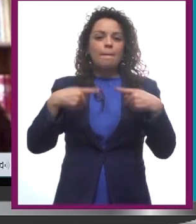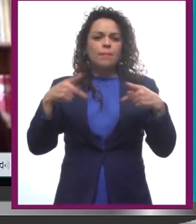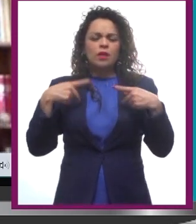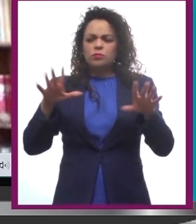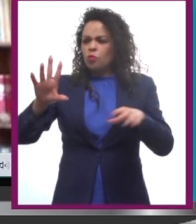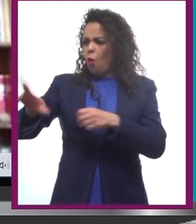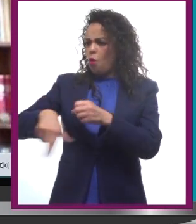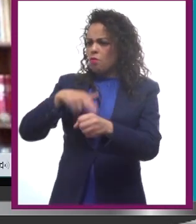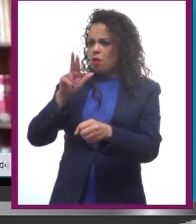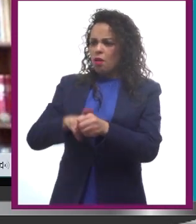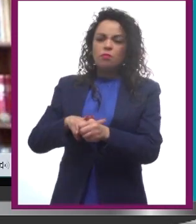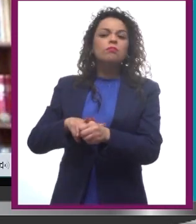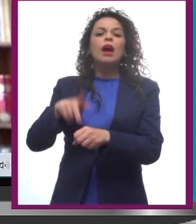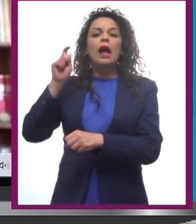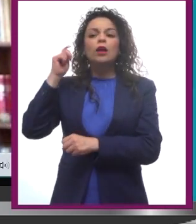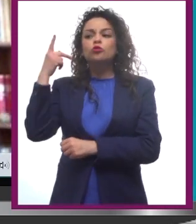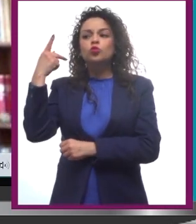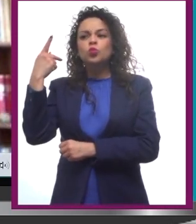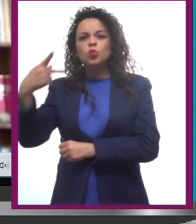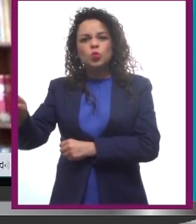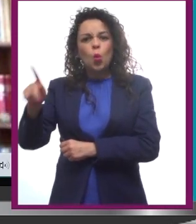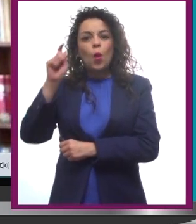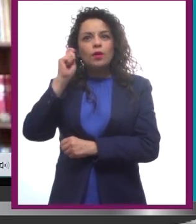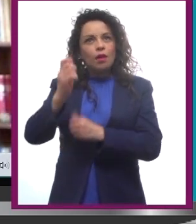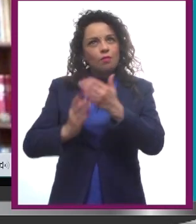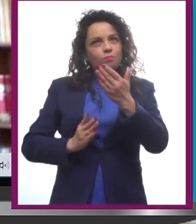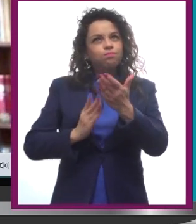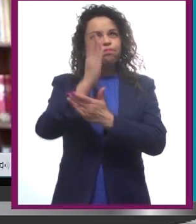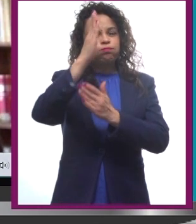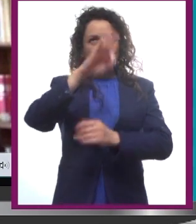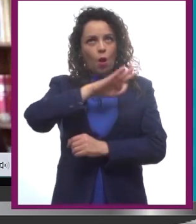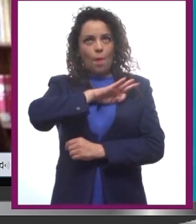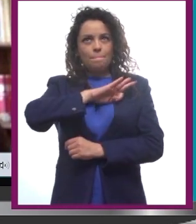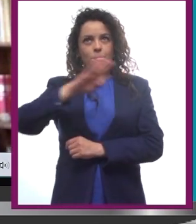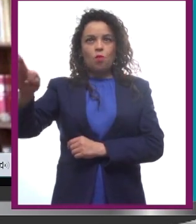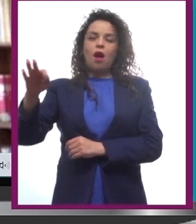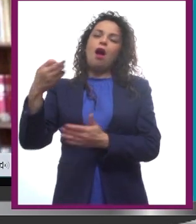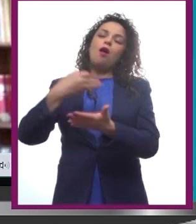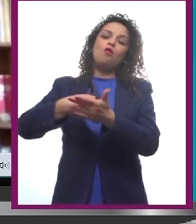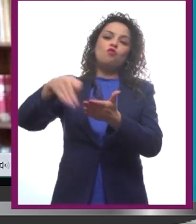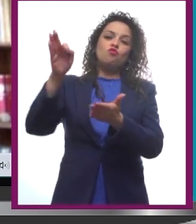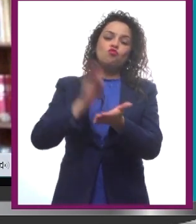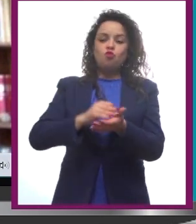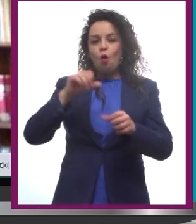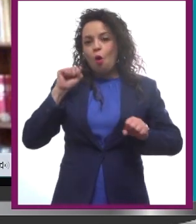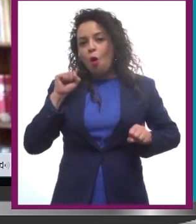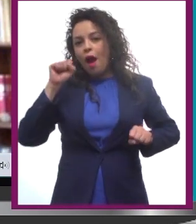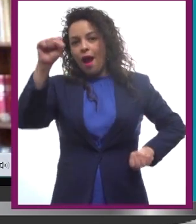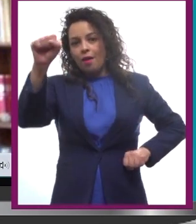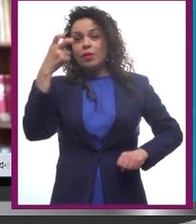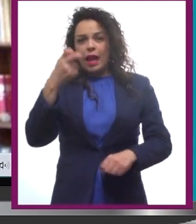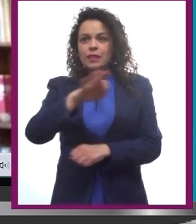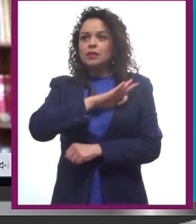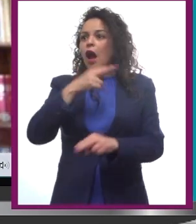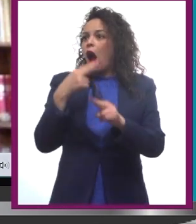busca sobrepasar sus límites, se puede volver un héroe, y eso nos sirve hasta para la vida, ¿eh? Estamos